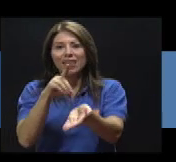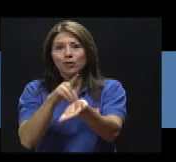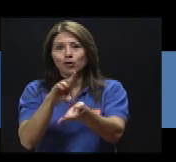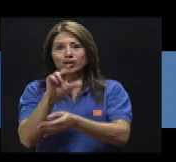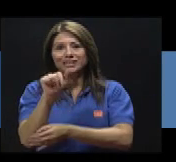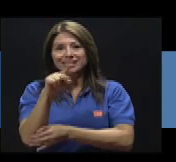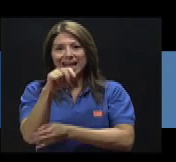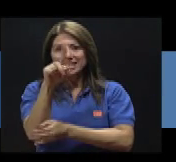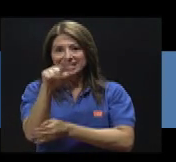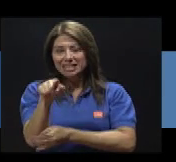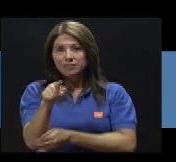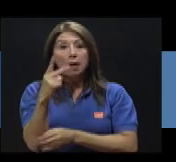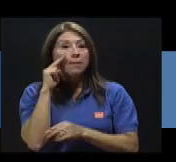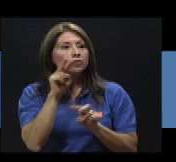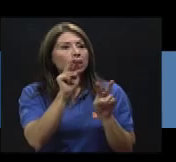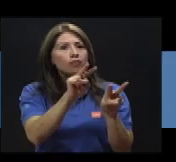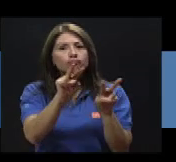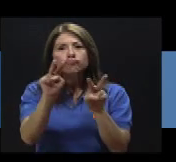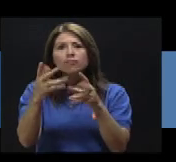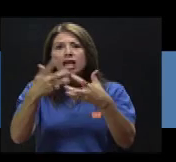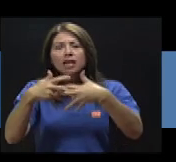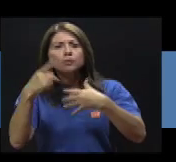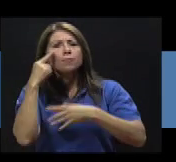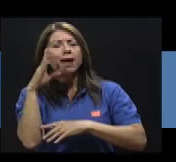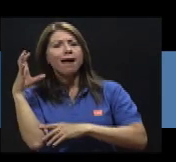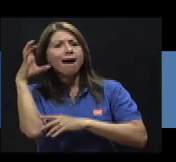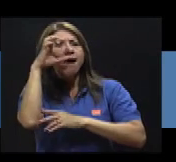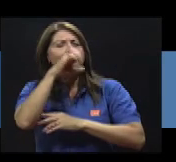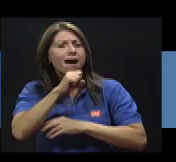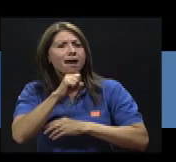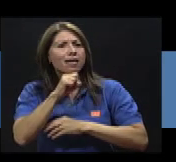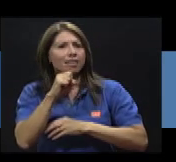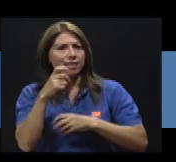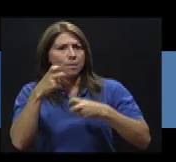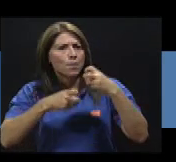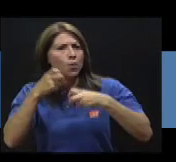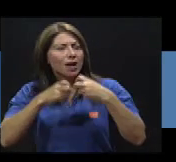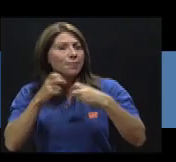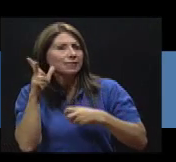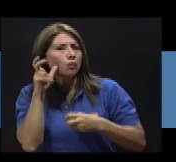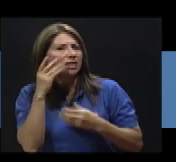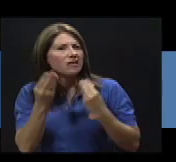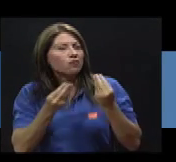del Dr. Sánchez y vamos a conocer algunos equipos para el diagnóstico de problemas auditivos.